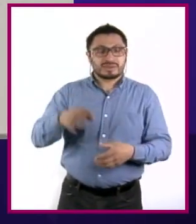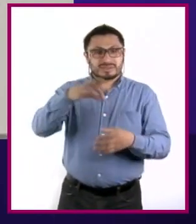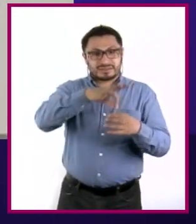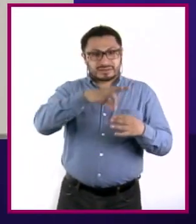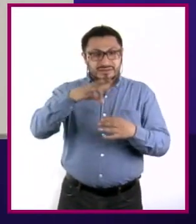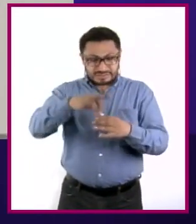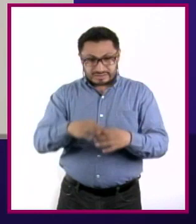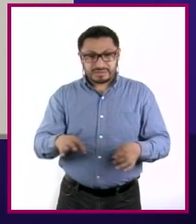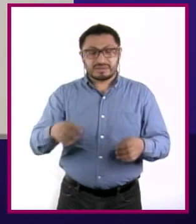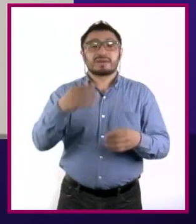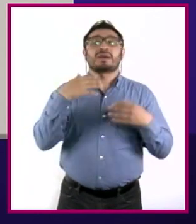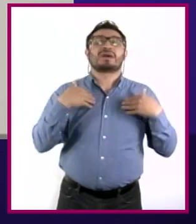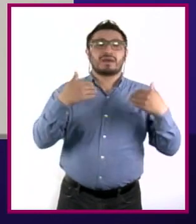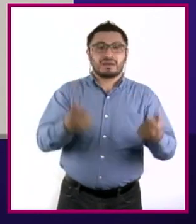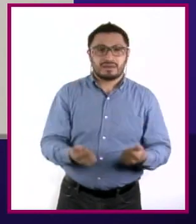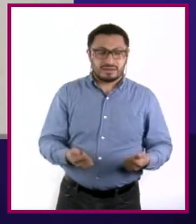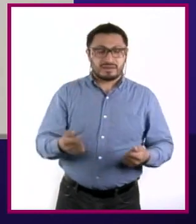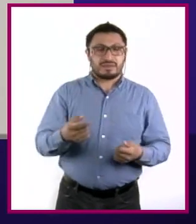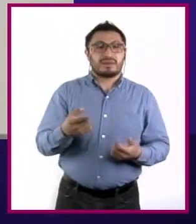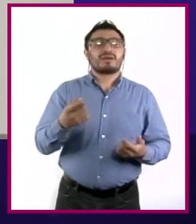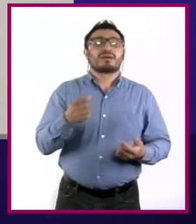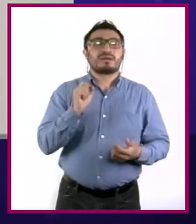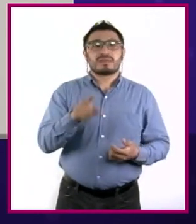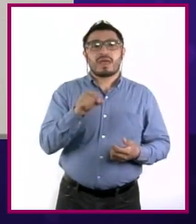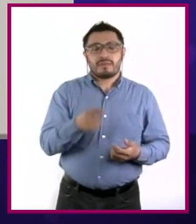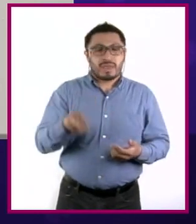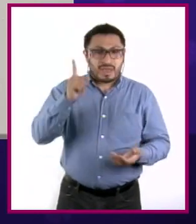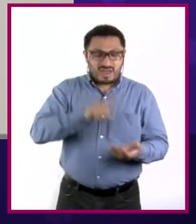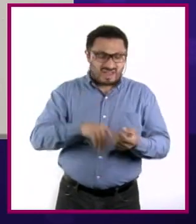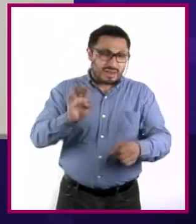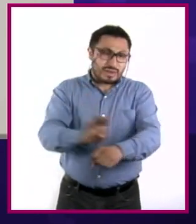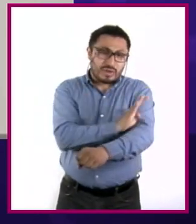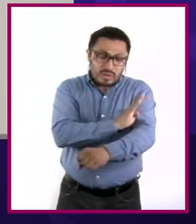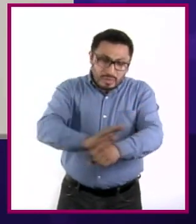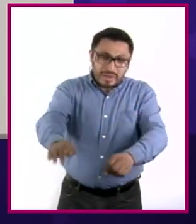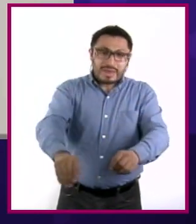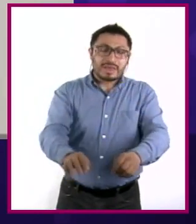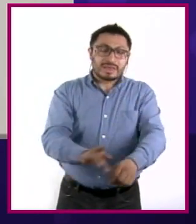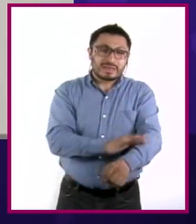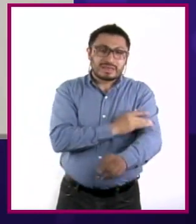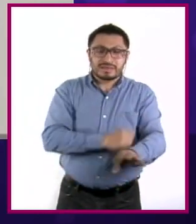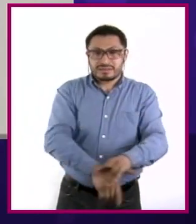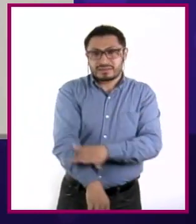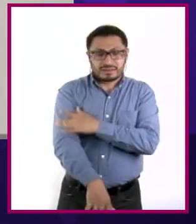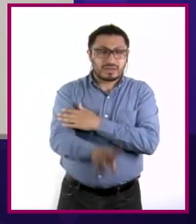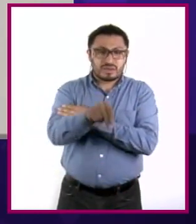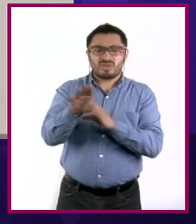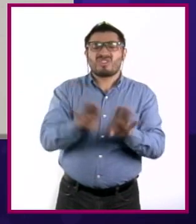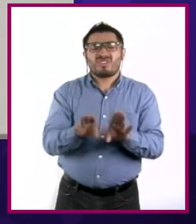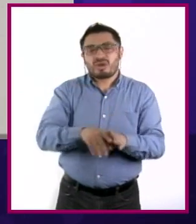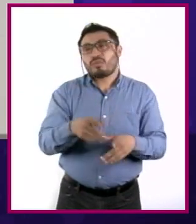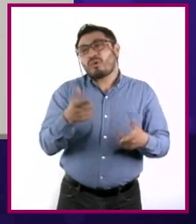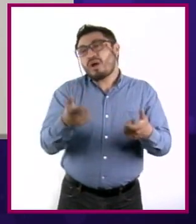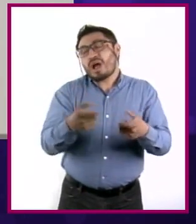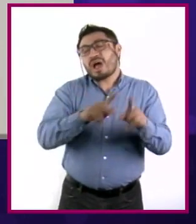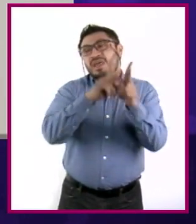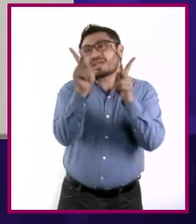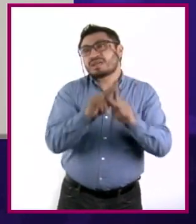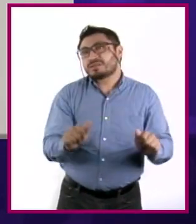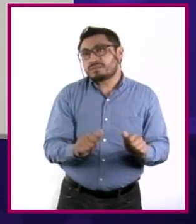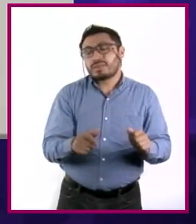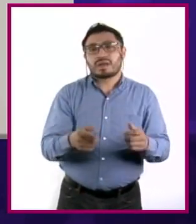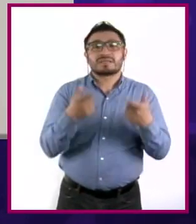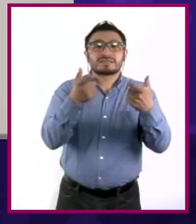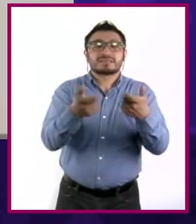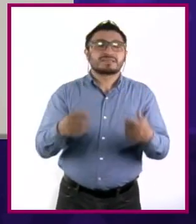que entendamos que también es parte de nuestro bienestar emocional, no por el hecho de que el dinero nos genere paz o nos genere